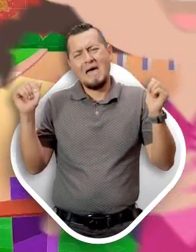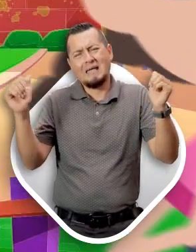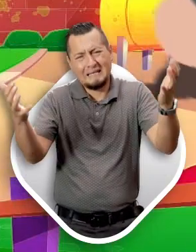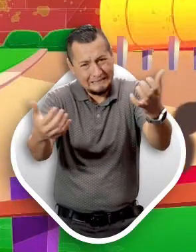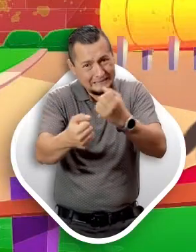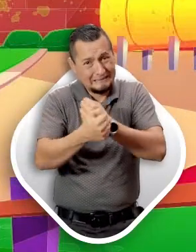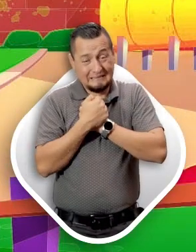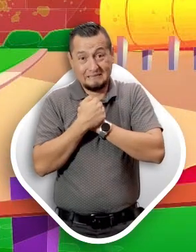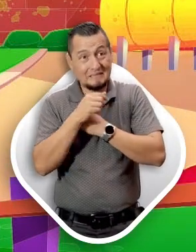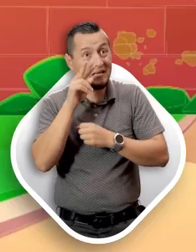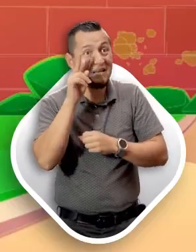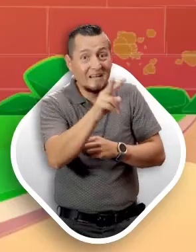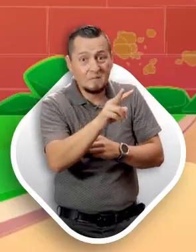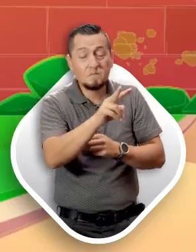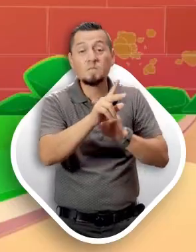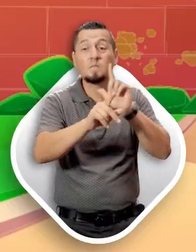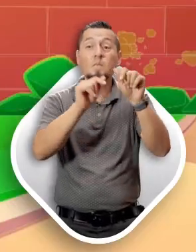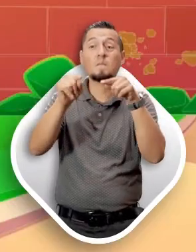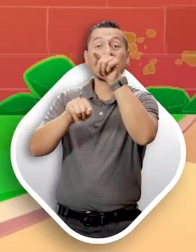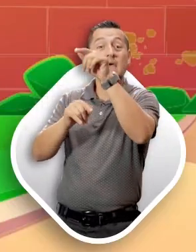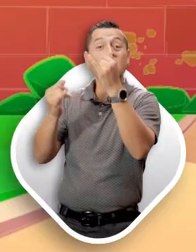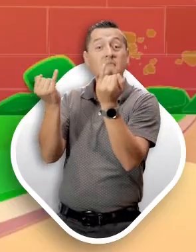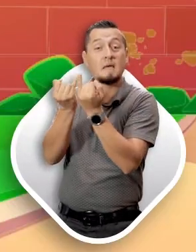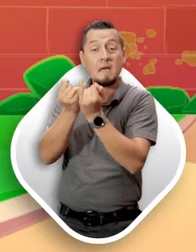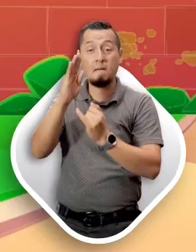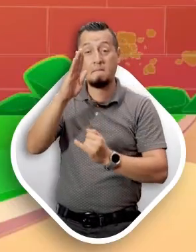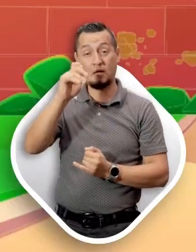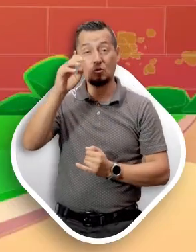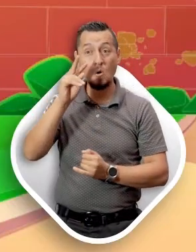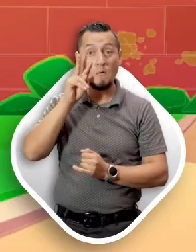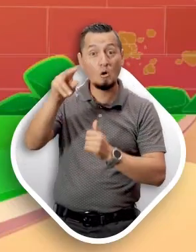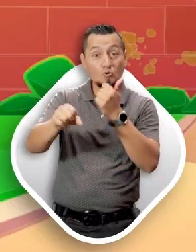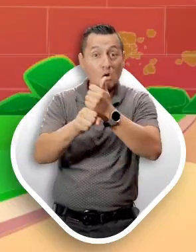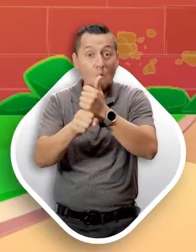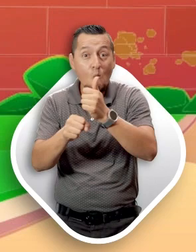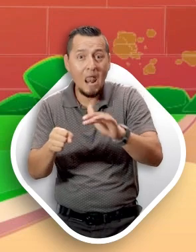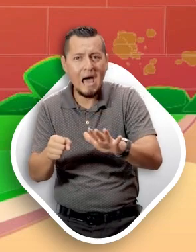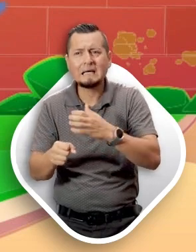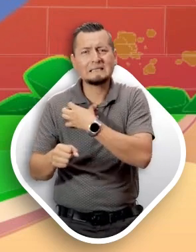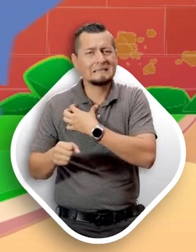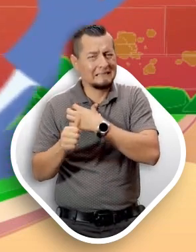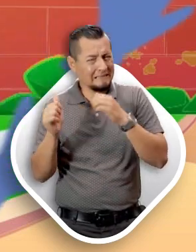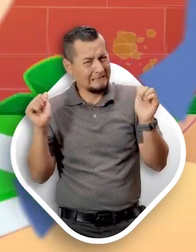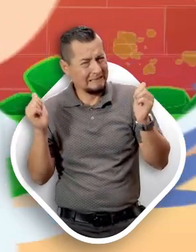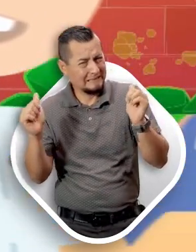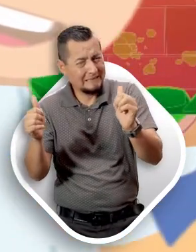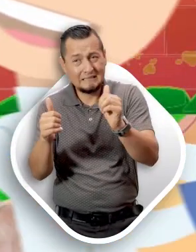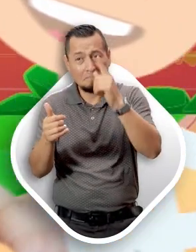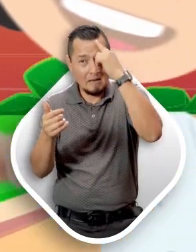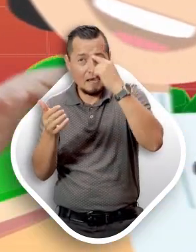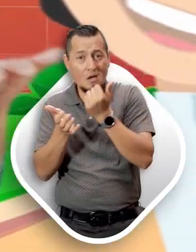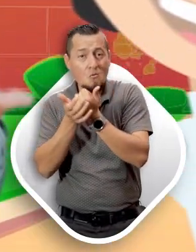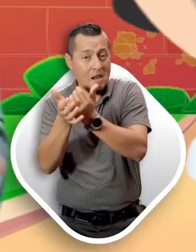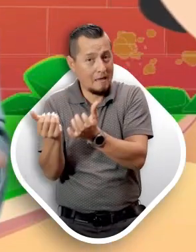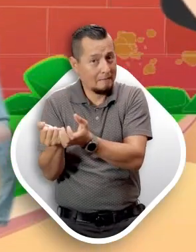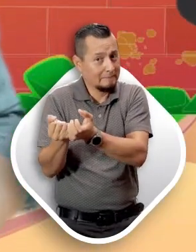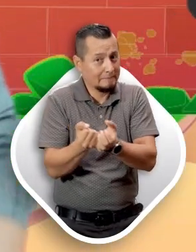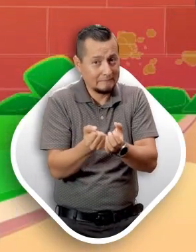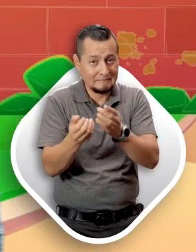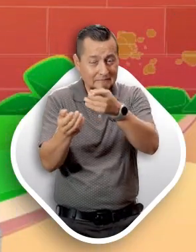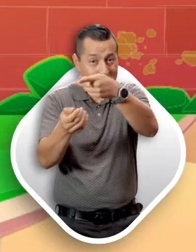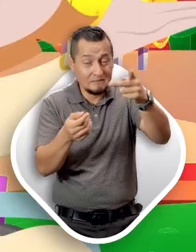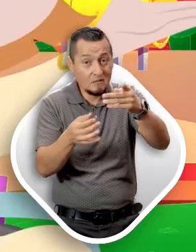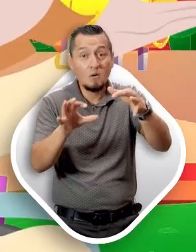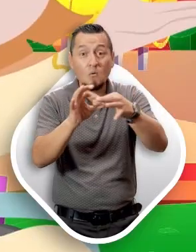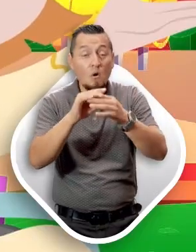corrió a abrazarlas. A lo lejos, Beto vio a su abuela. Así que sonriendo, fue con ella a ayudarla a